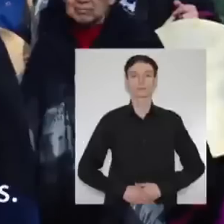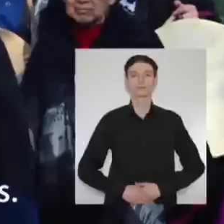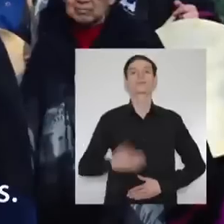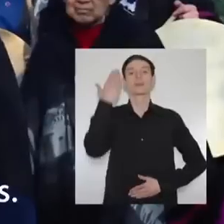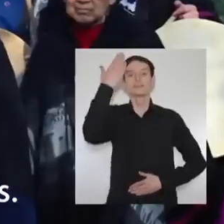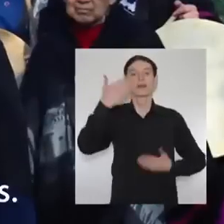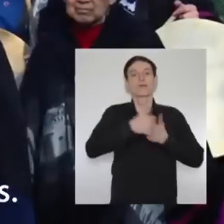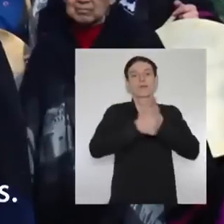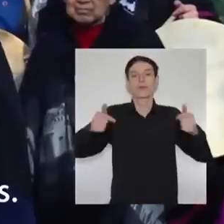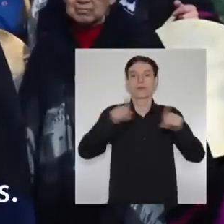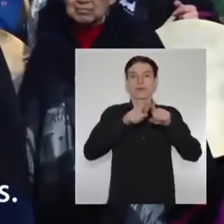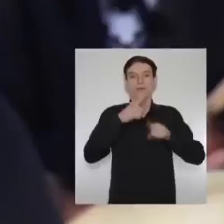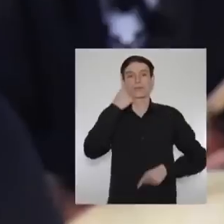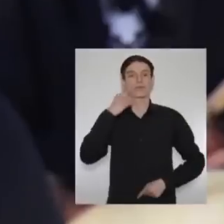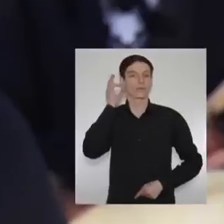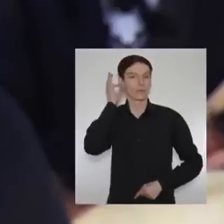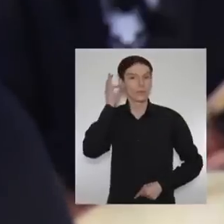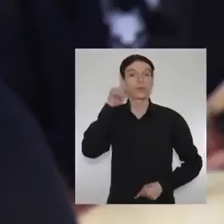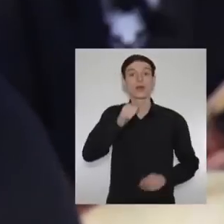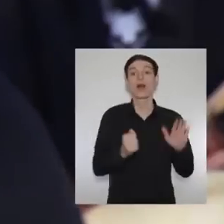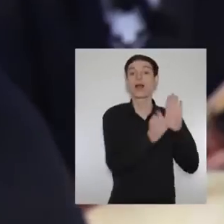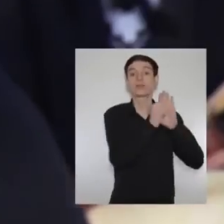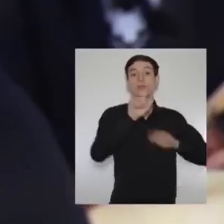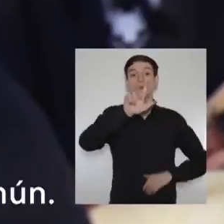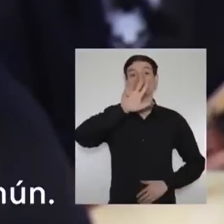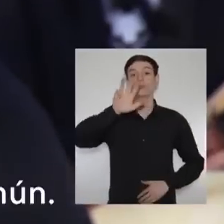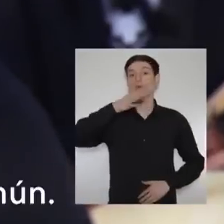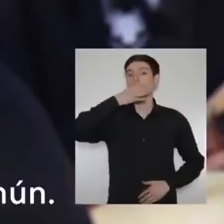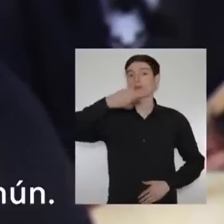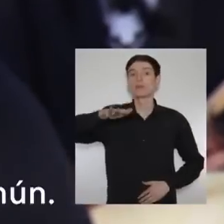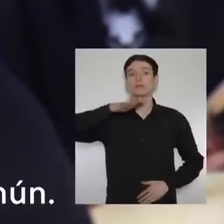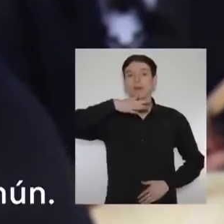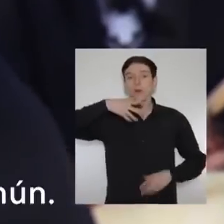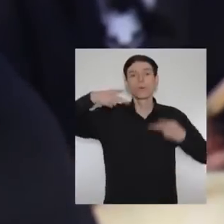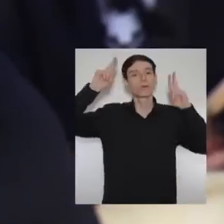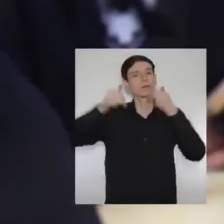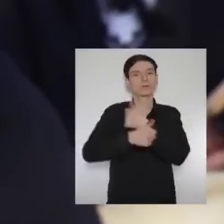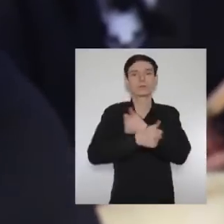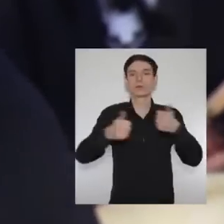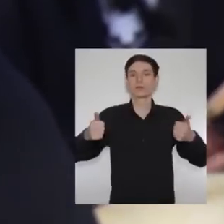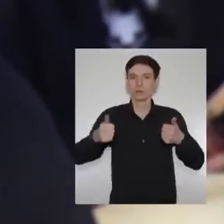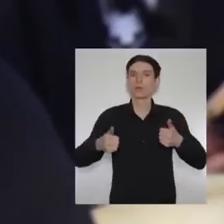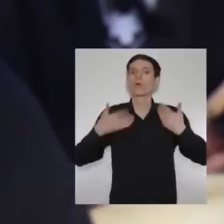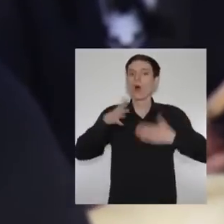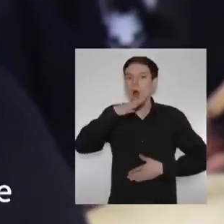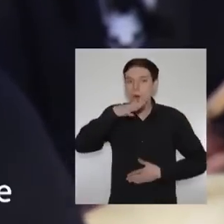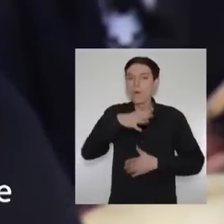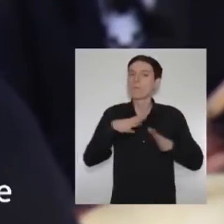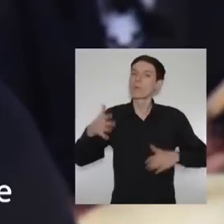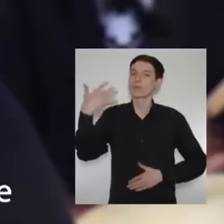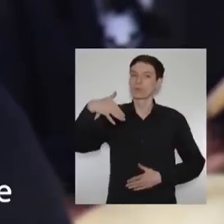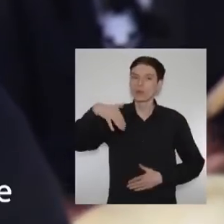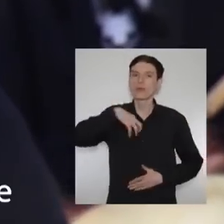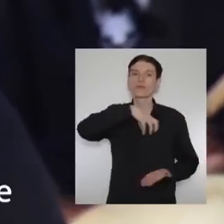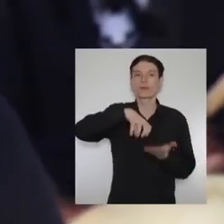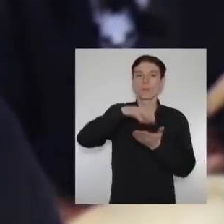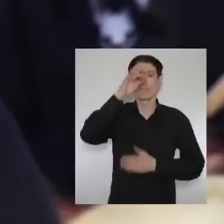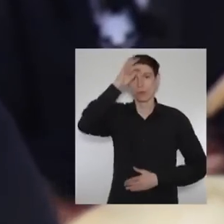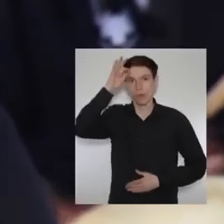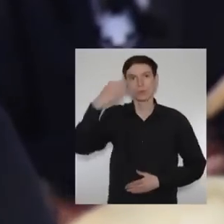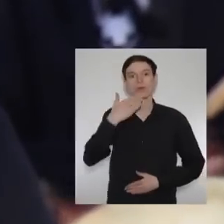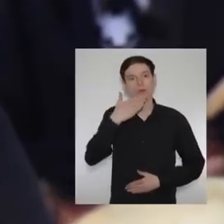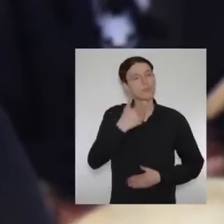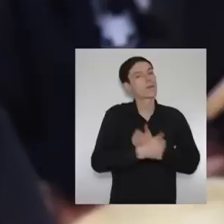Marimar y la buen Marimar y Compuche. En el artículo 79 el agua es nombrado un bien común. Agua que es tan importante para nuestro pueblo mapuche.